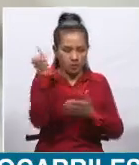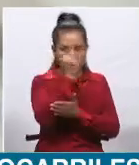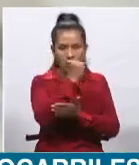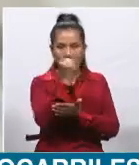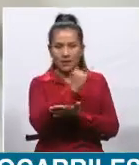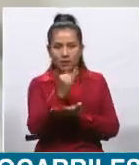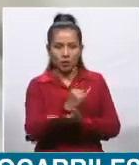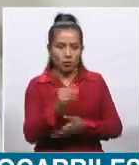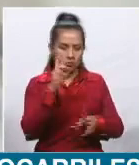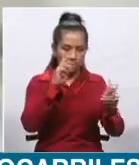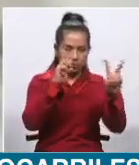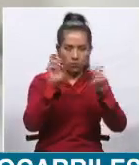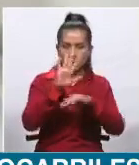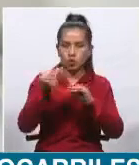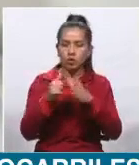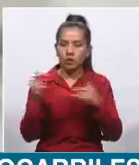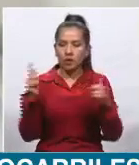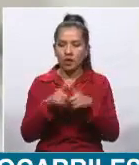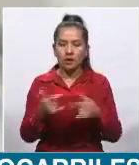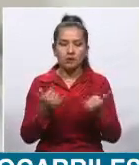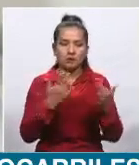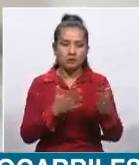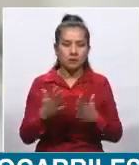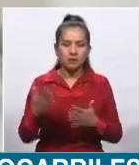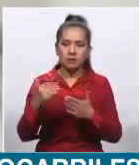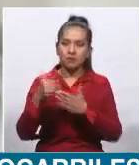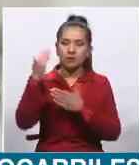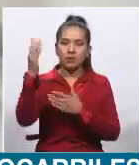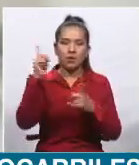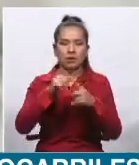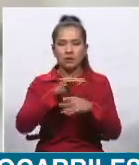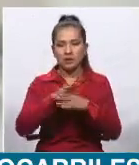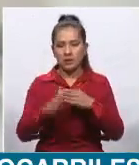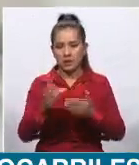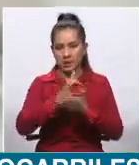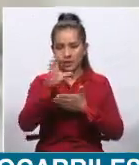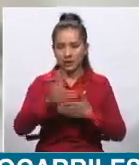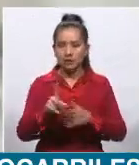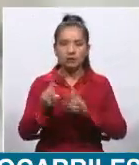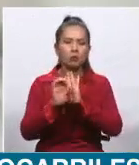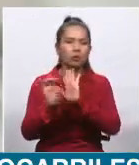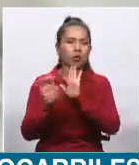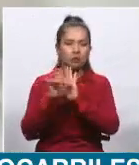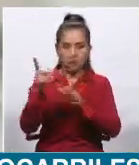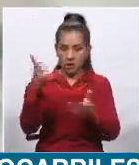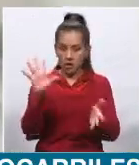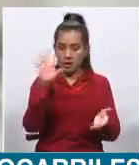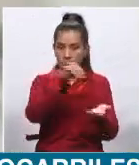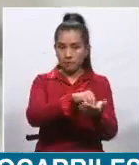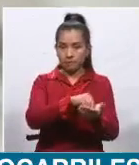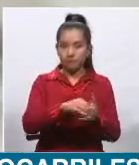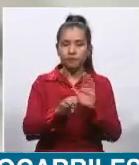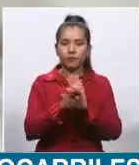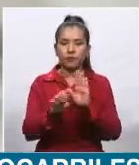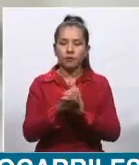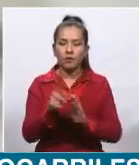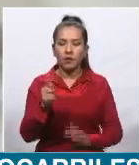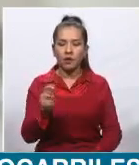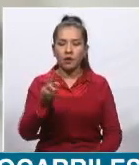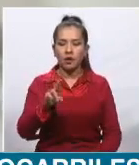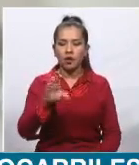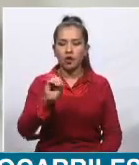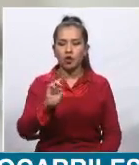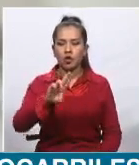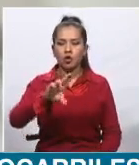preparando hasta el mes de diciembre están incluidos. Por ejemplo, el tema de la trocha del